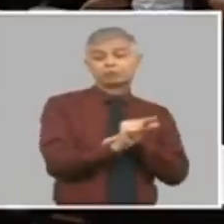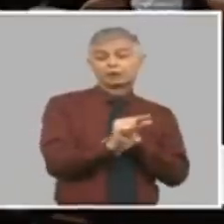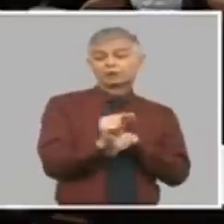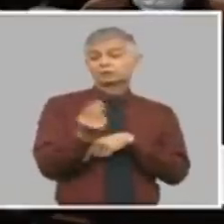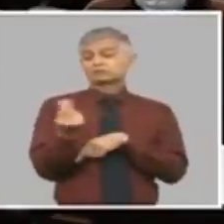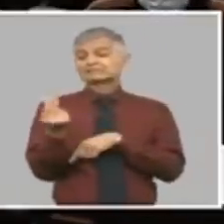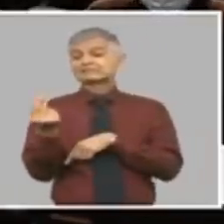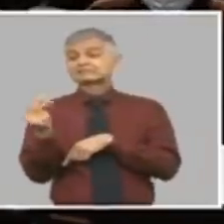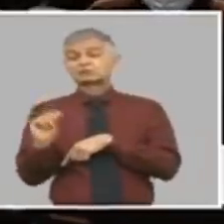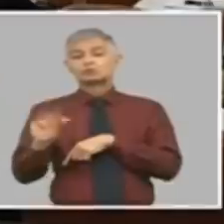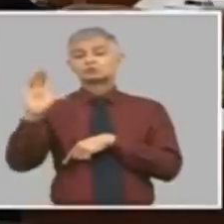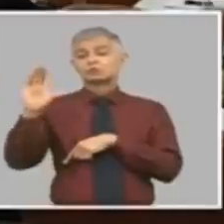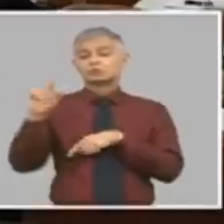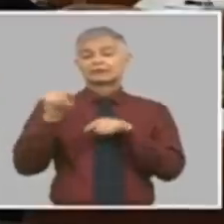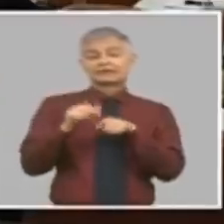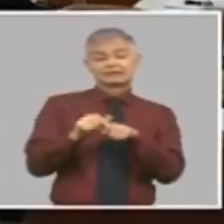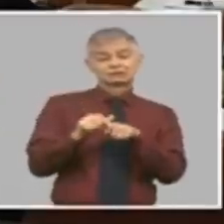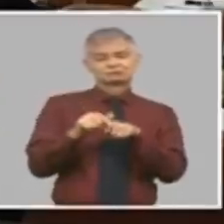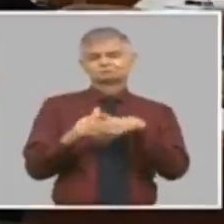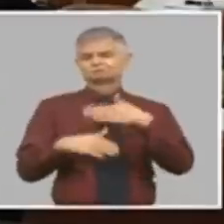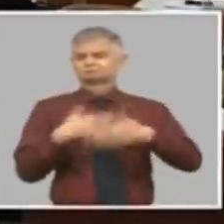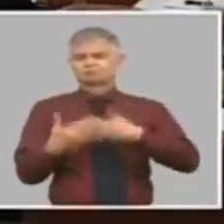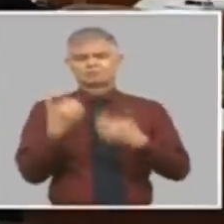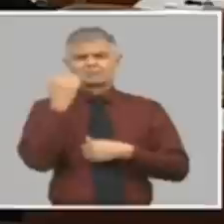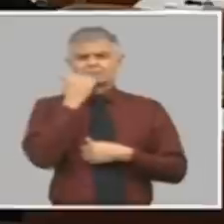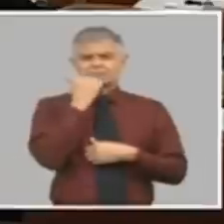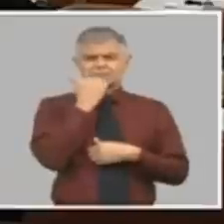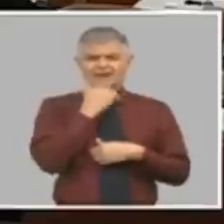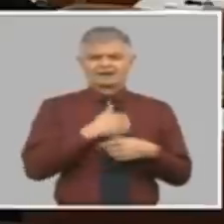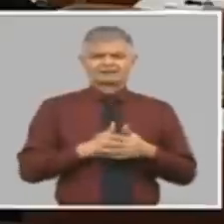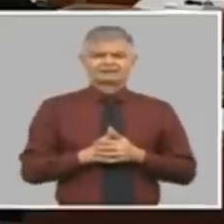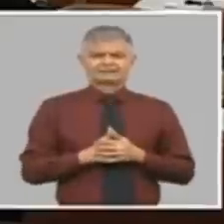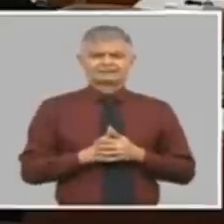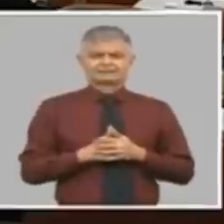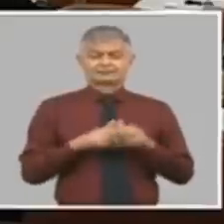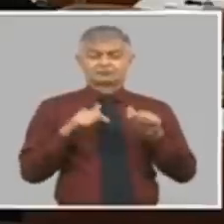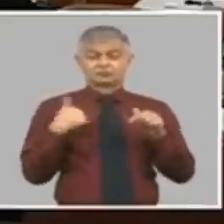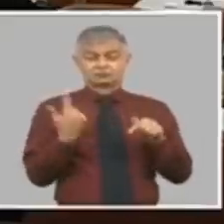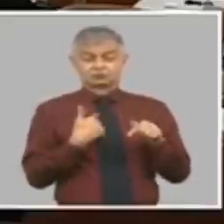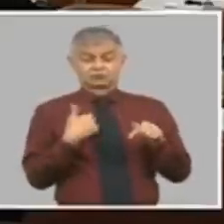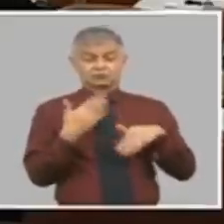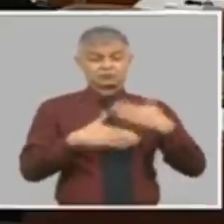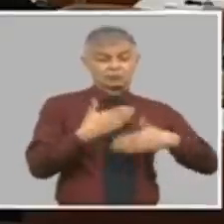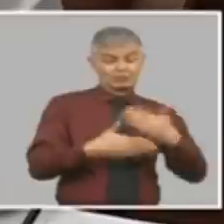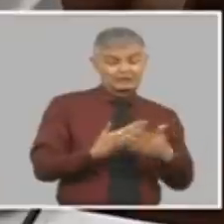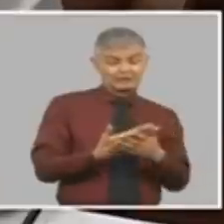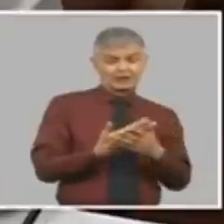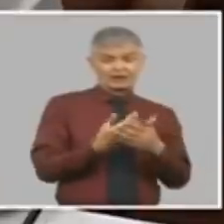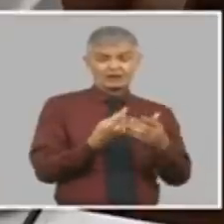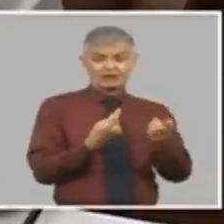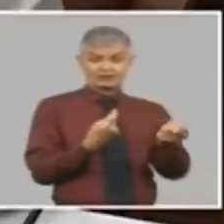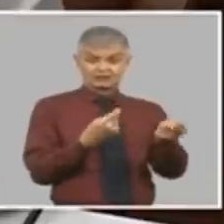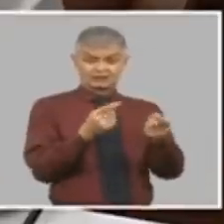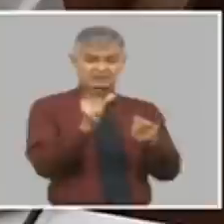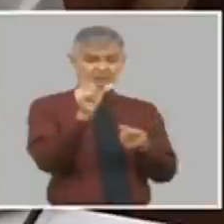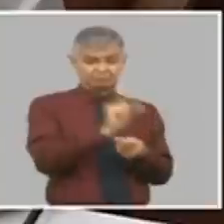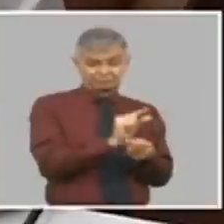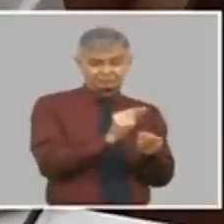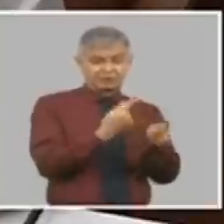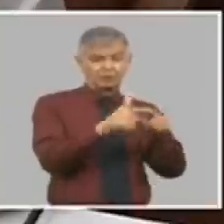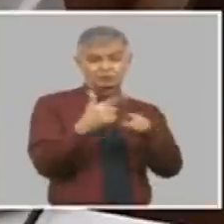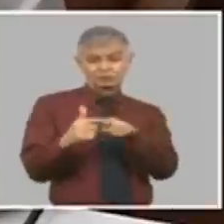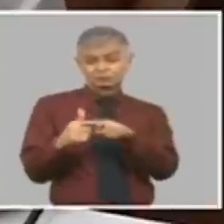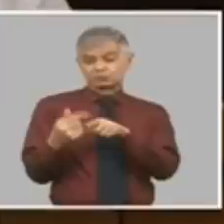inflación reprimida nosotros tenemos déficit de oferta y los precios en el sector estatal no los subimos